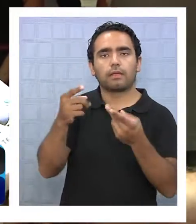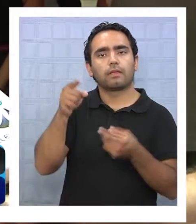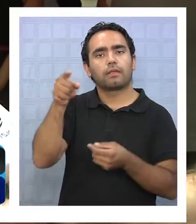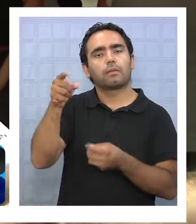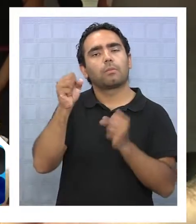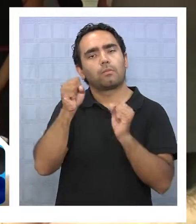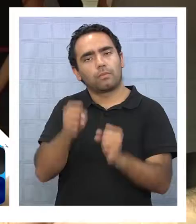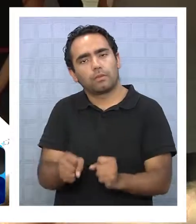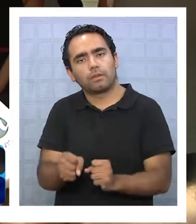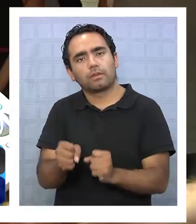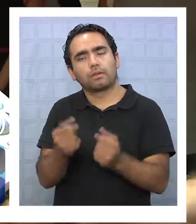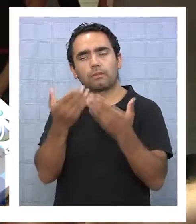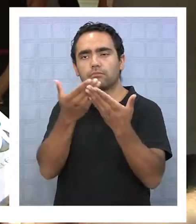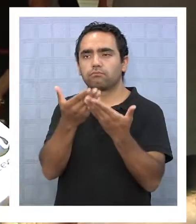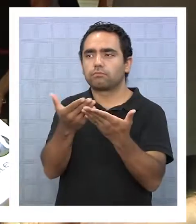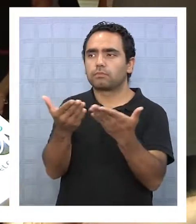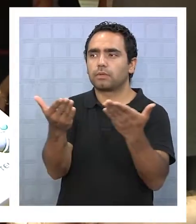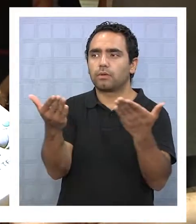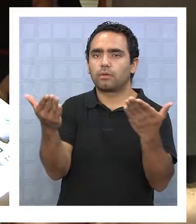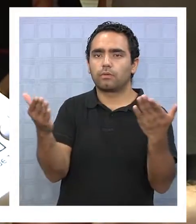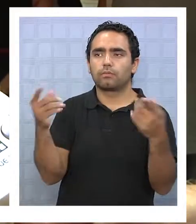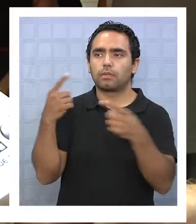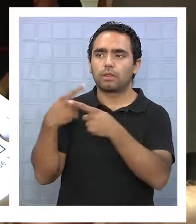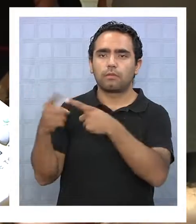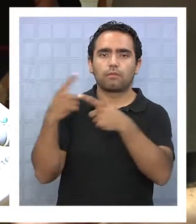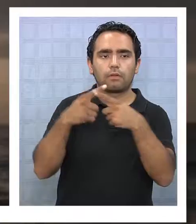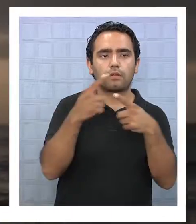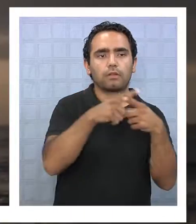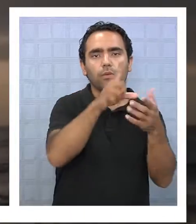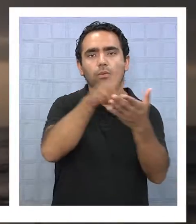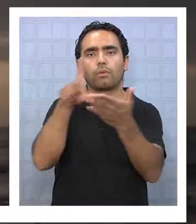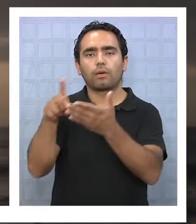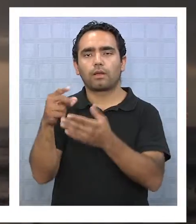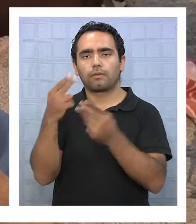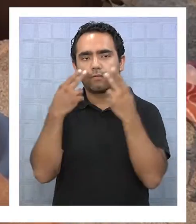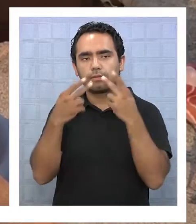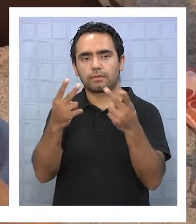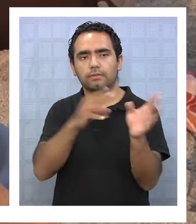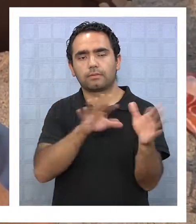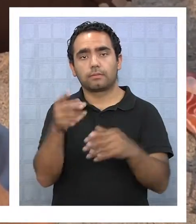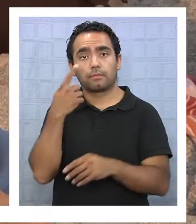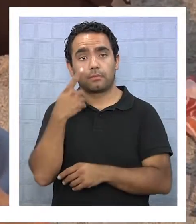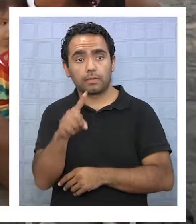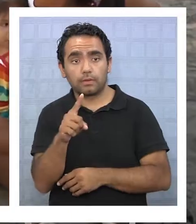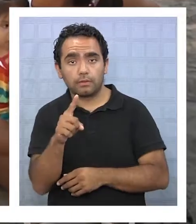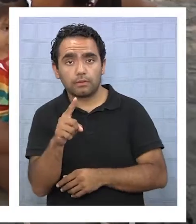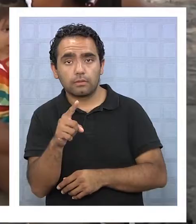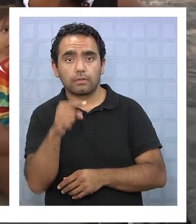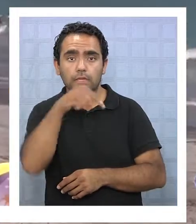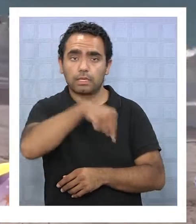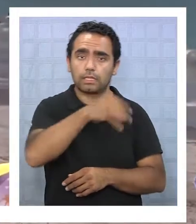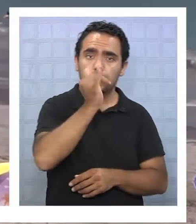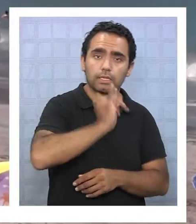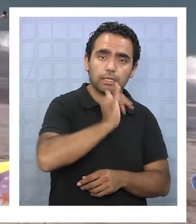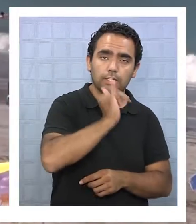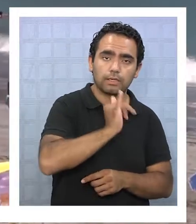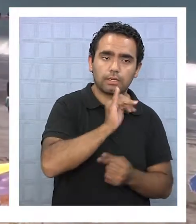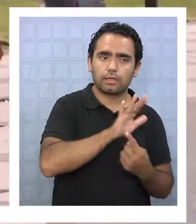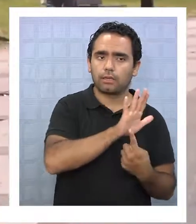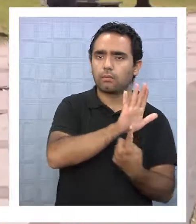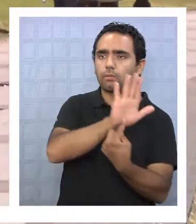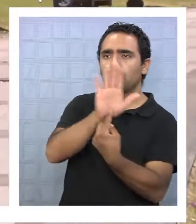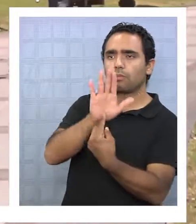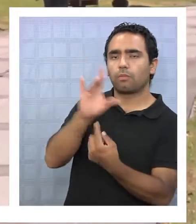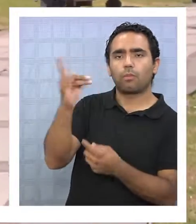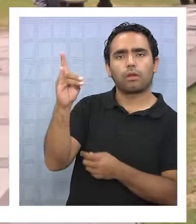pueda tener una amplia gama de lugares para visitar en nuestra ciudad. Sin embargo, parece que la promoción de Iquique como destino